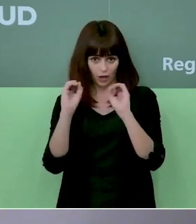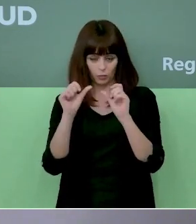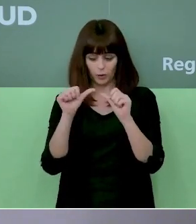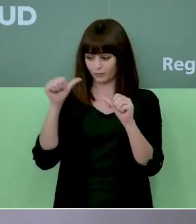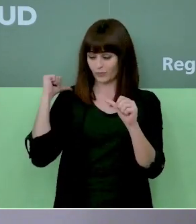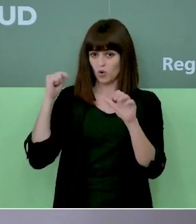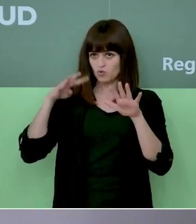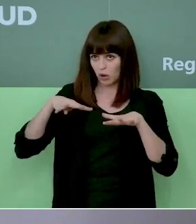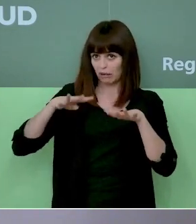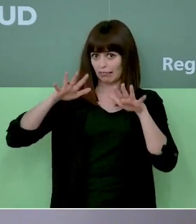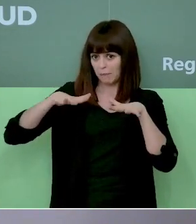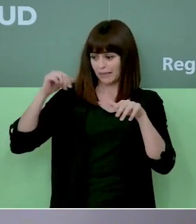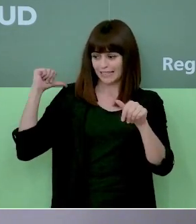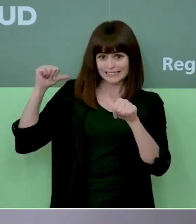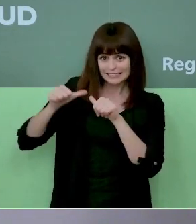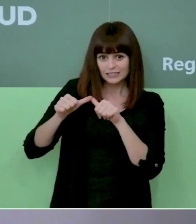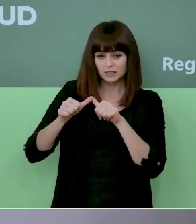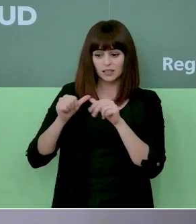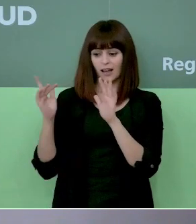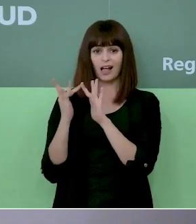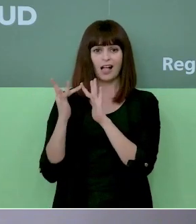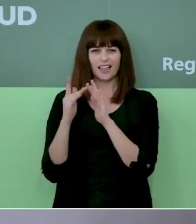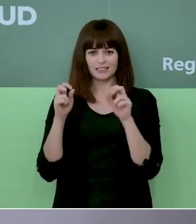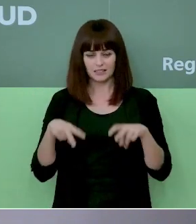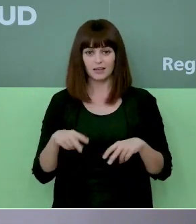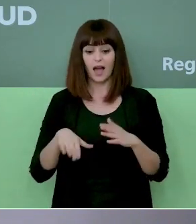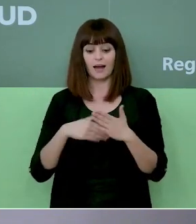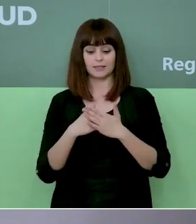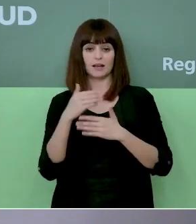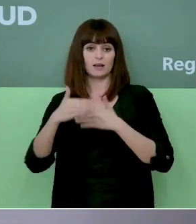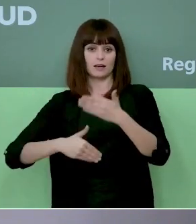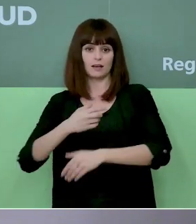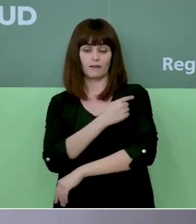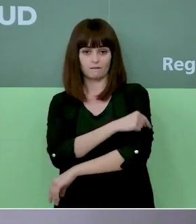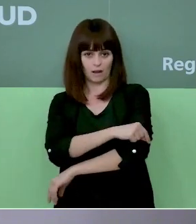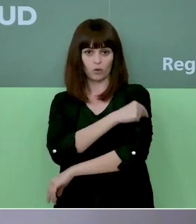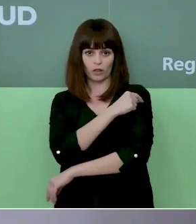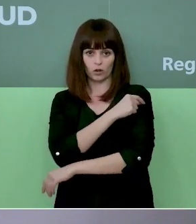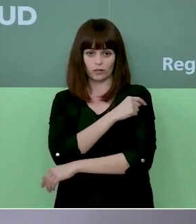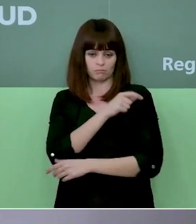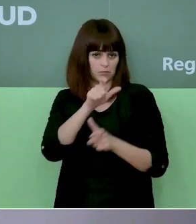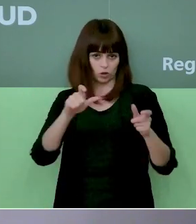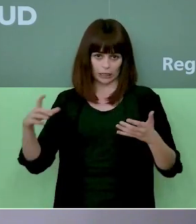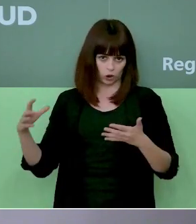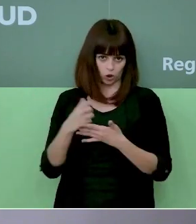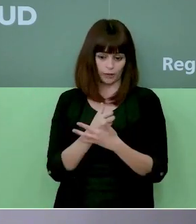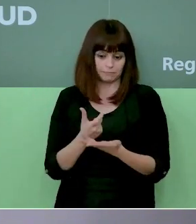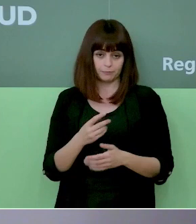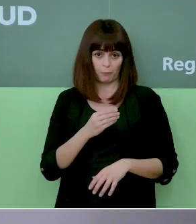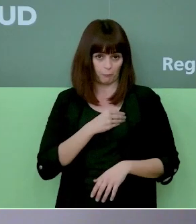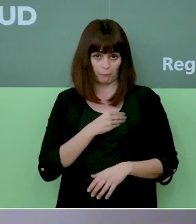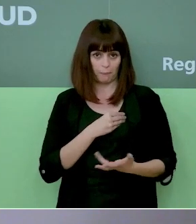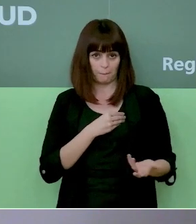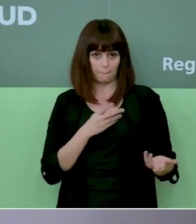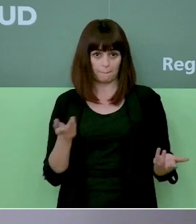nueve o diez meses hasta que tuviéramos un proceso de vacunación de todas las personas. Por desgracia, eso